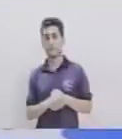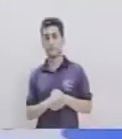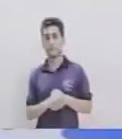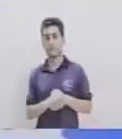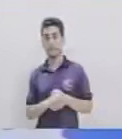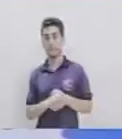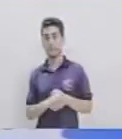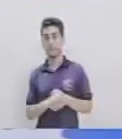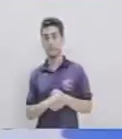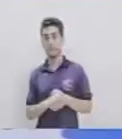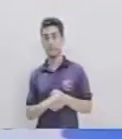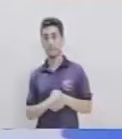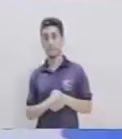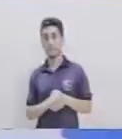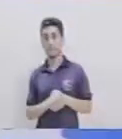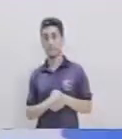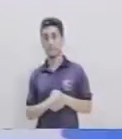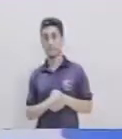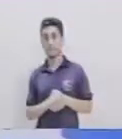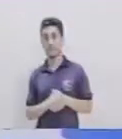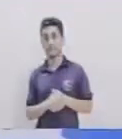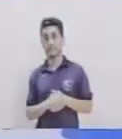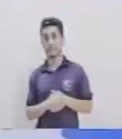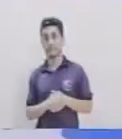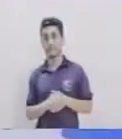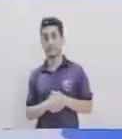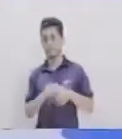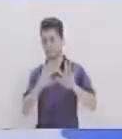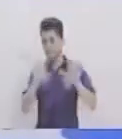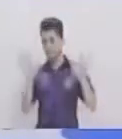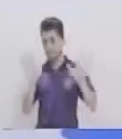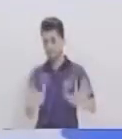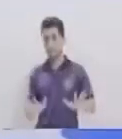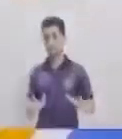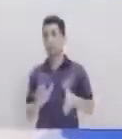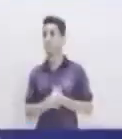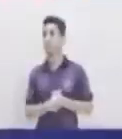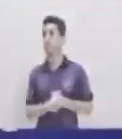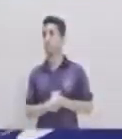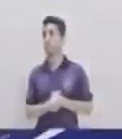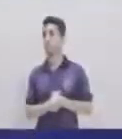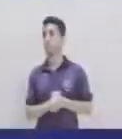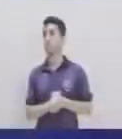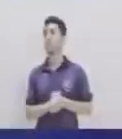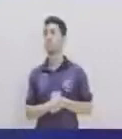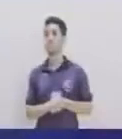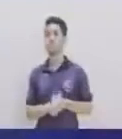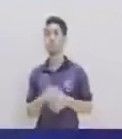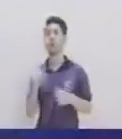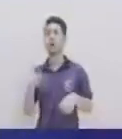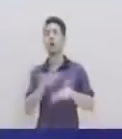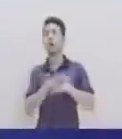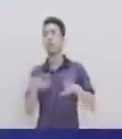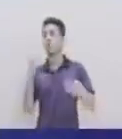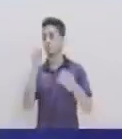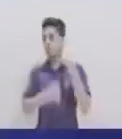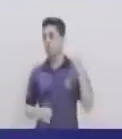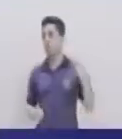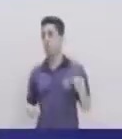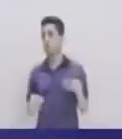En tres Dos Uno Paramos Muy bien Y vamos a la parte final